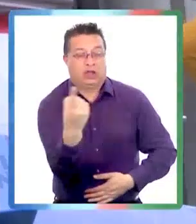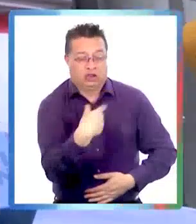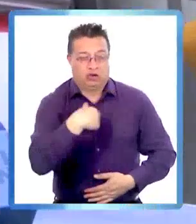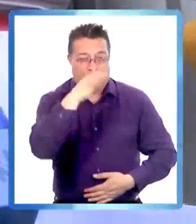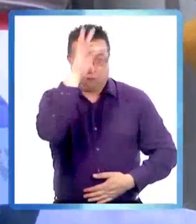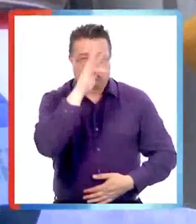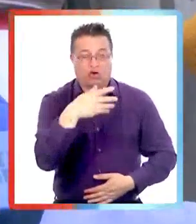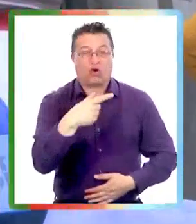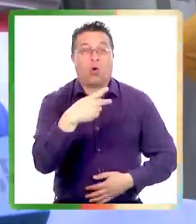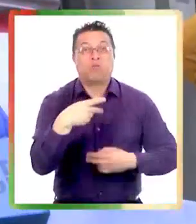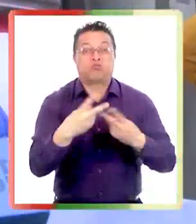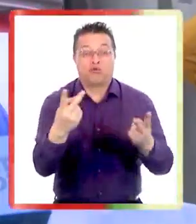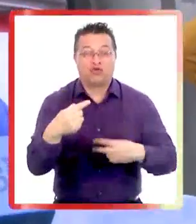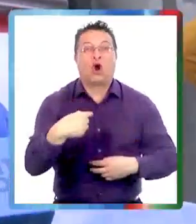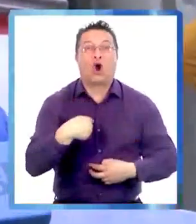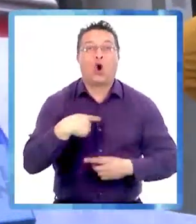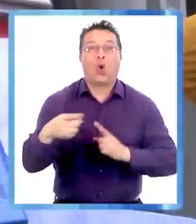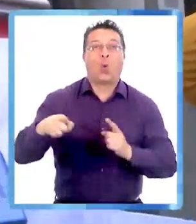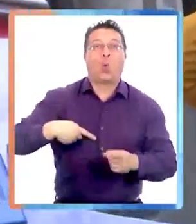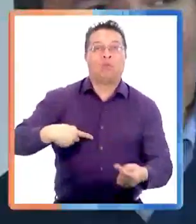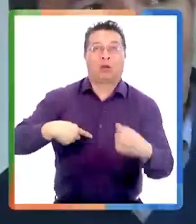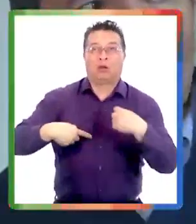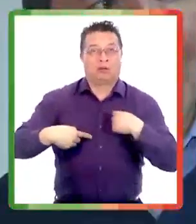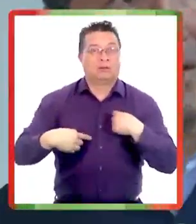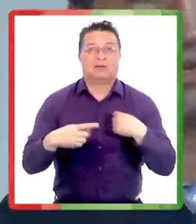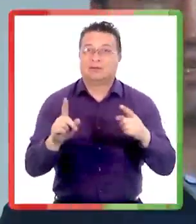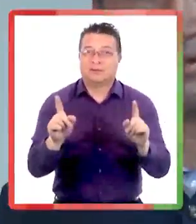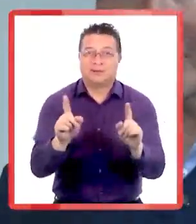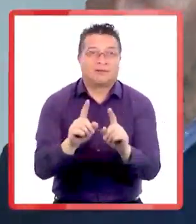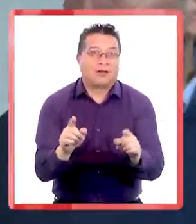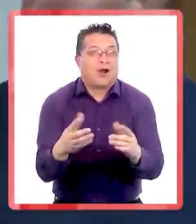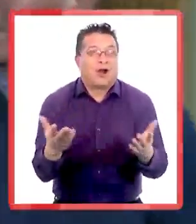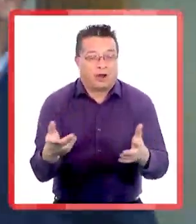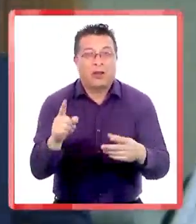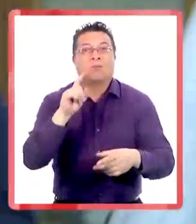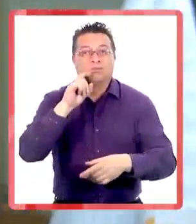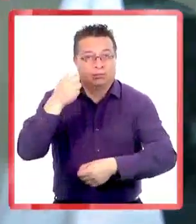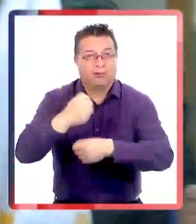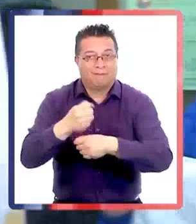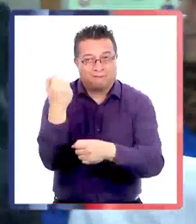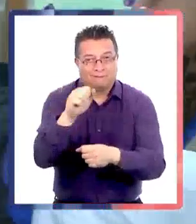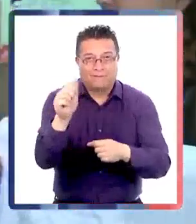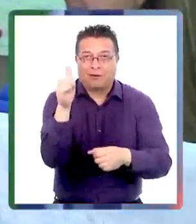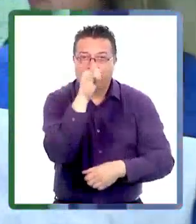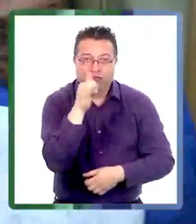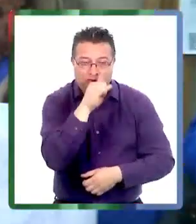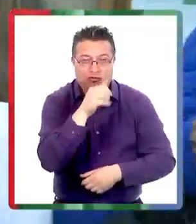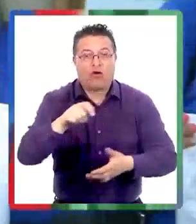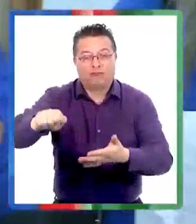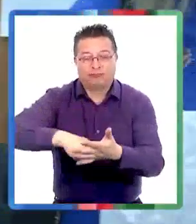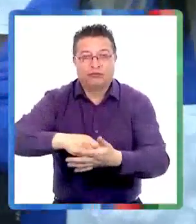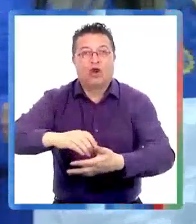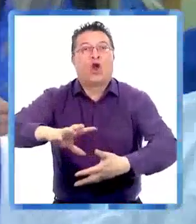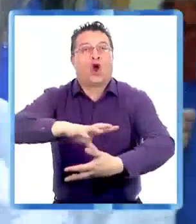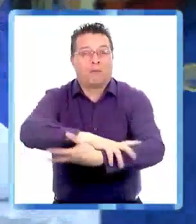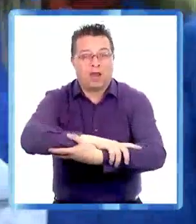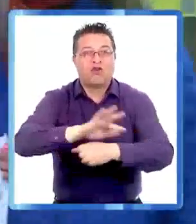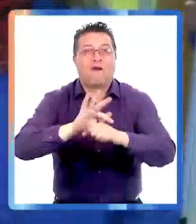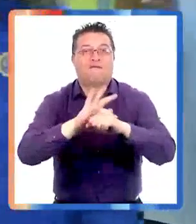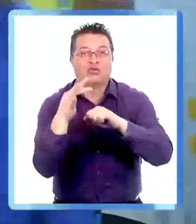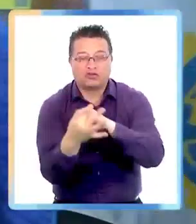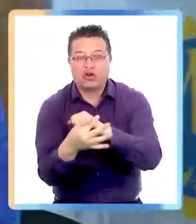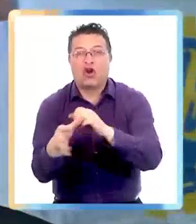son los funcionarios públicos que están metidos en esto, pero sin embargo los que hacen estos actos de firmar convenios con